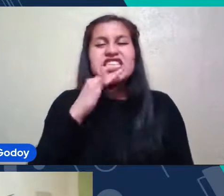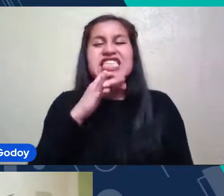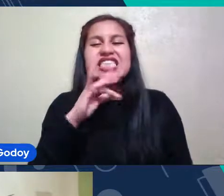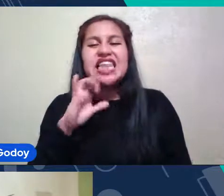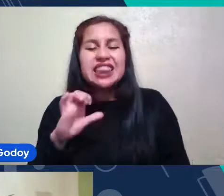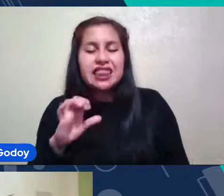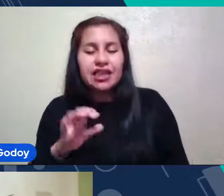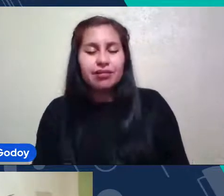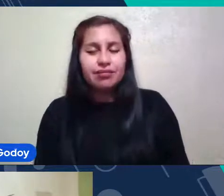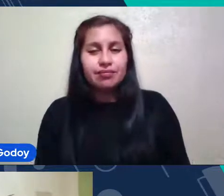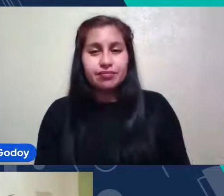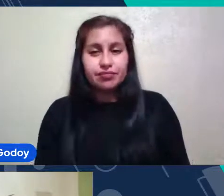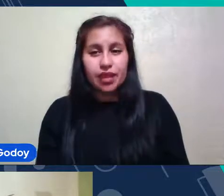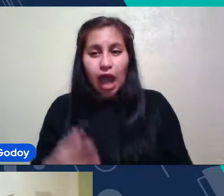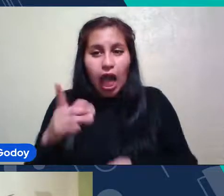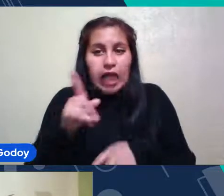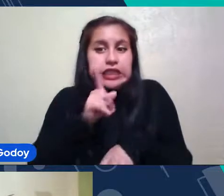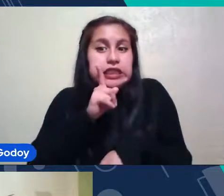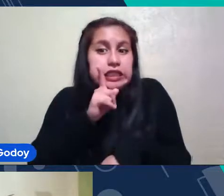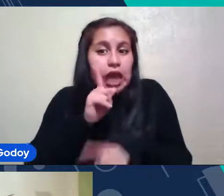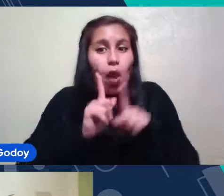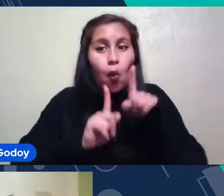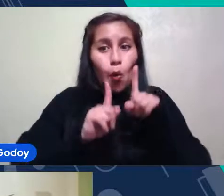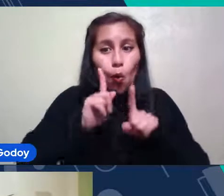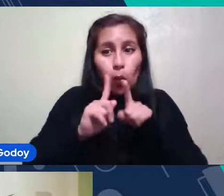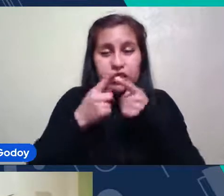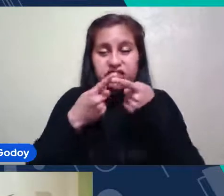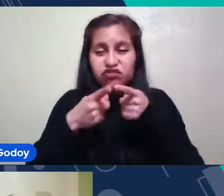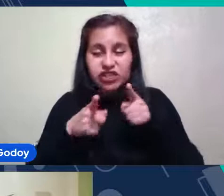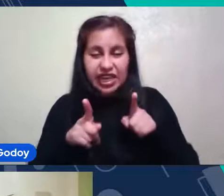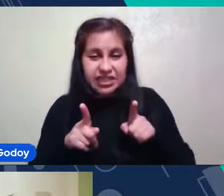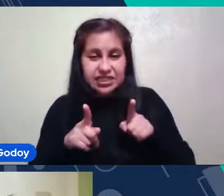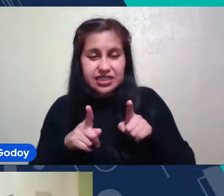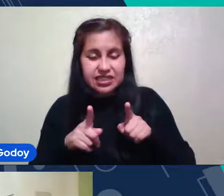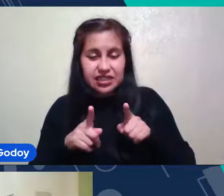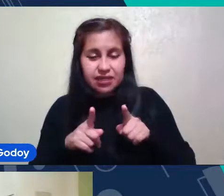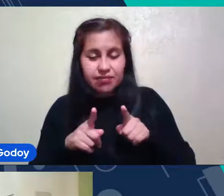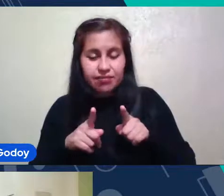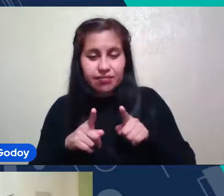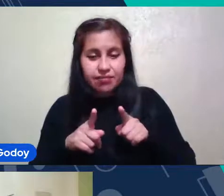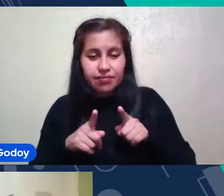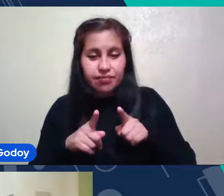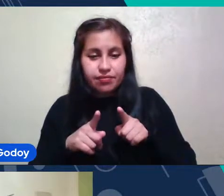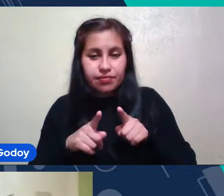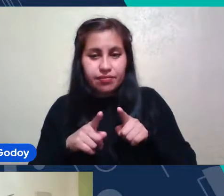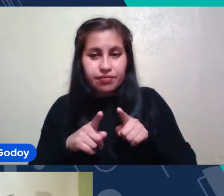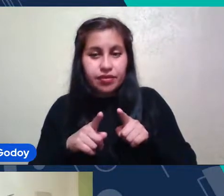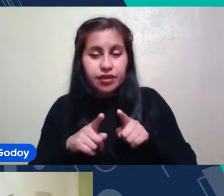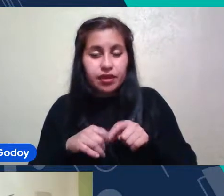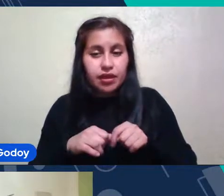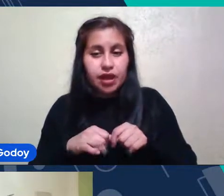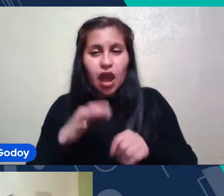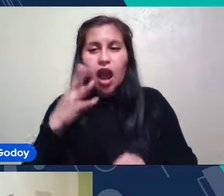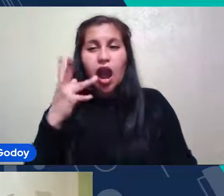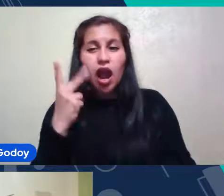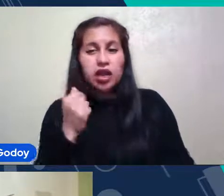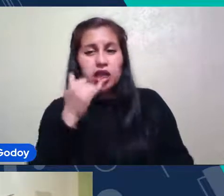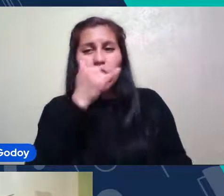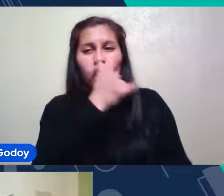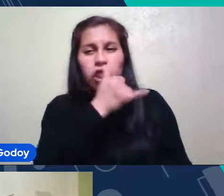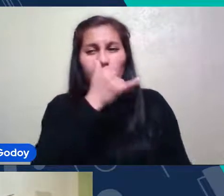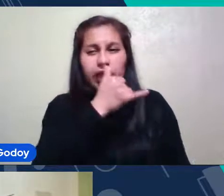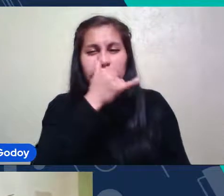donde Se Tengan Alguna Diferencia Con En cuanto A La cantidad De Contaminación